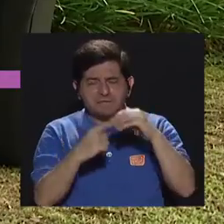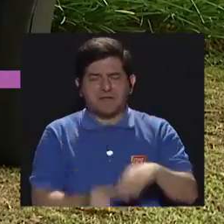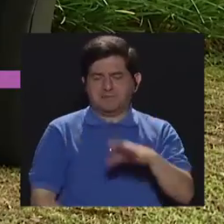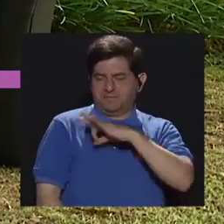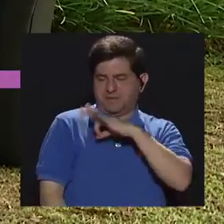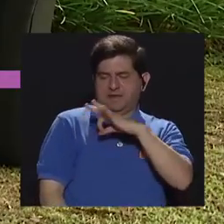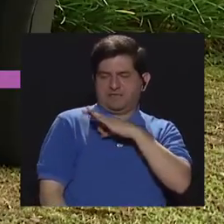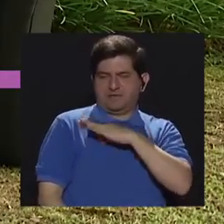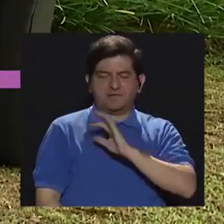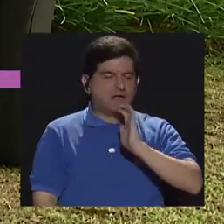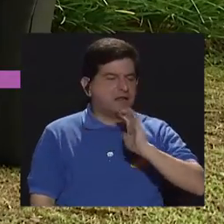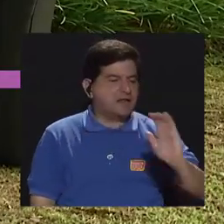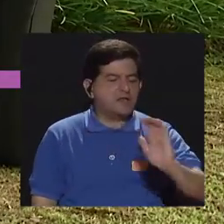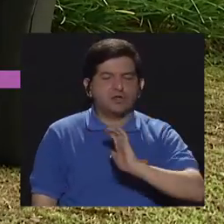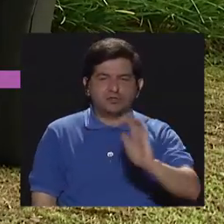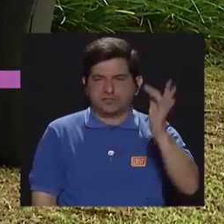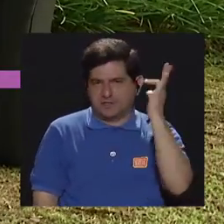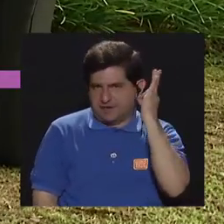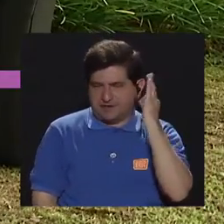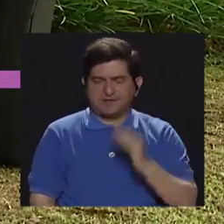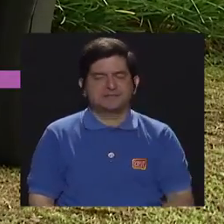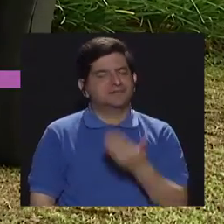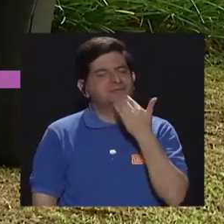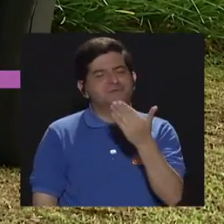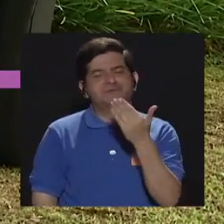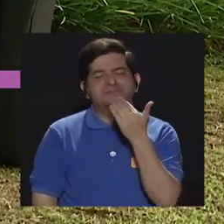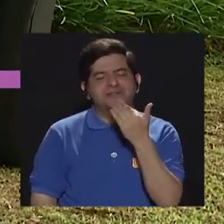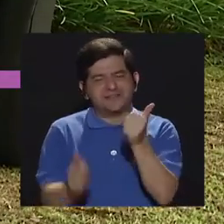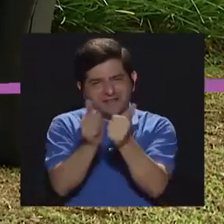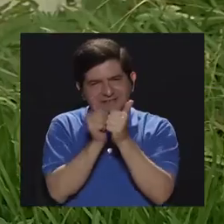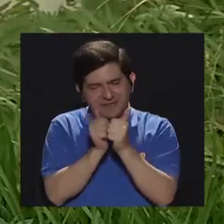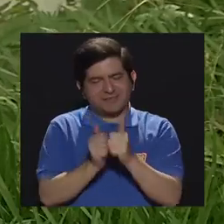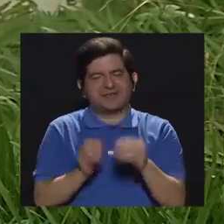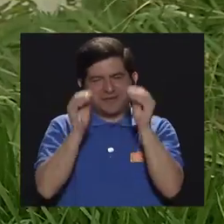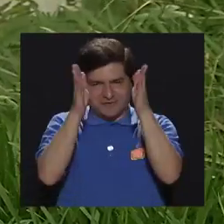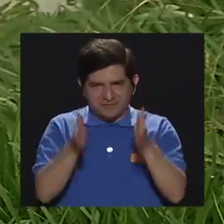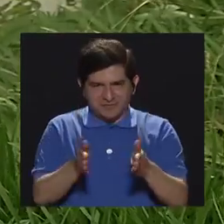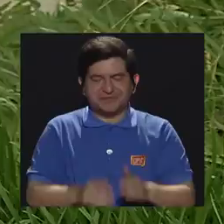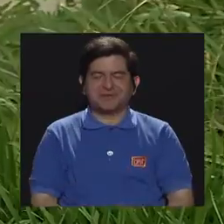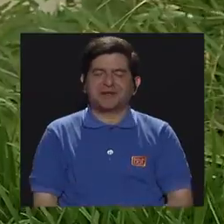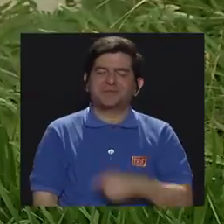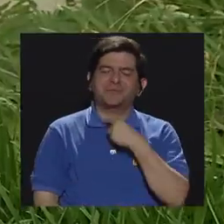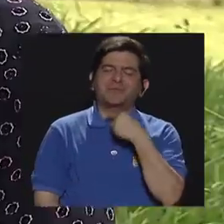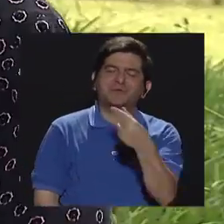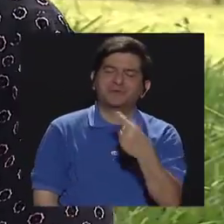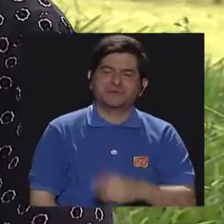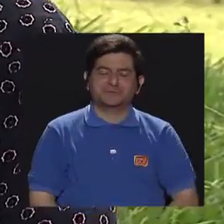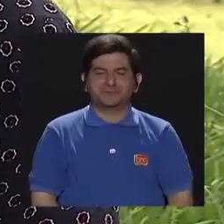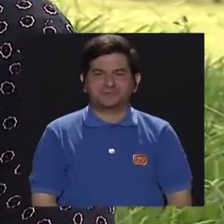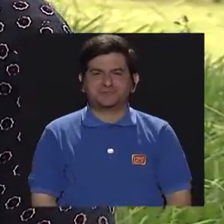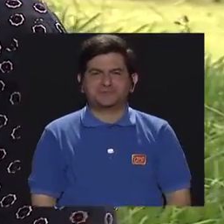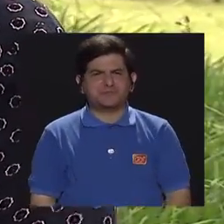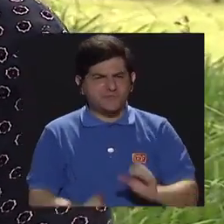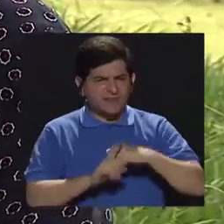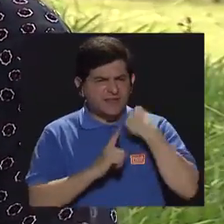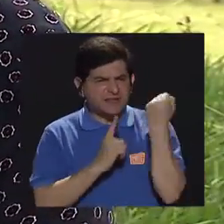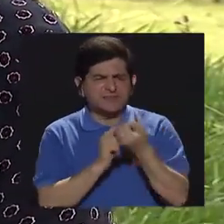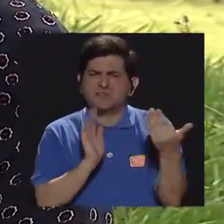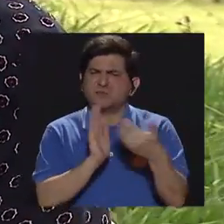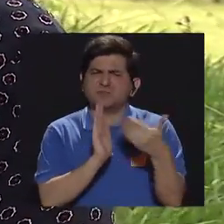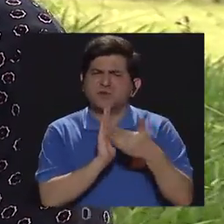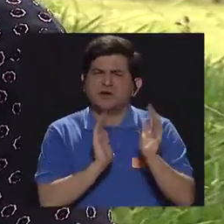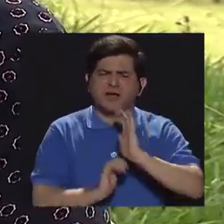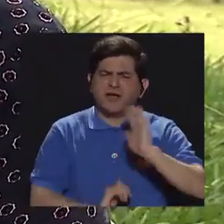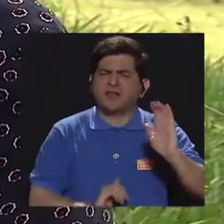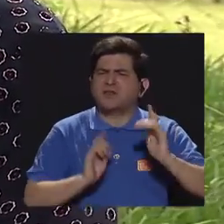los beneficiados serán los niños y las niñas. Gracias por acompañarnos, profesora. Bueno, ¿y qué situaciones afectan a